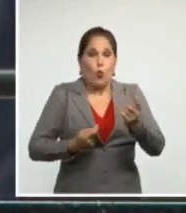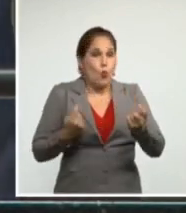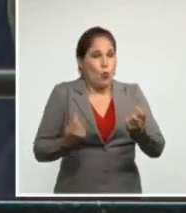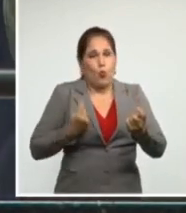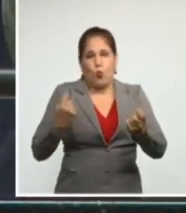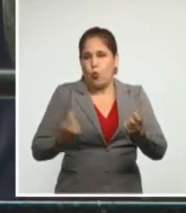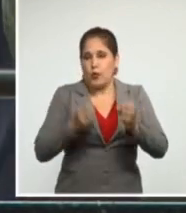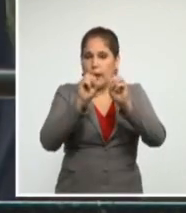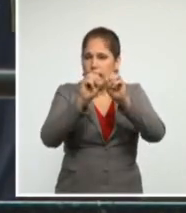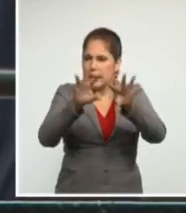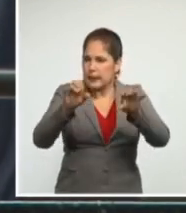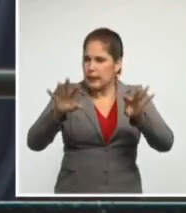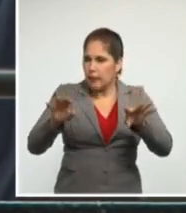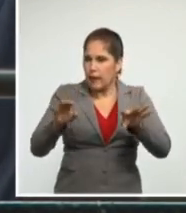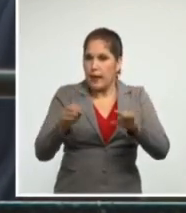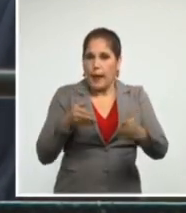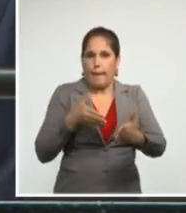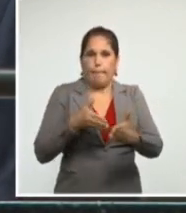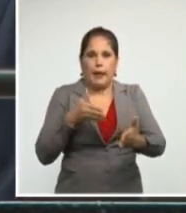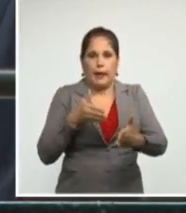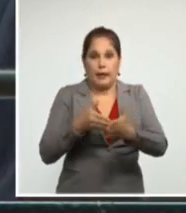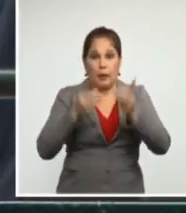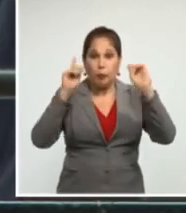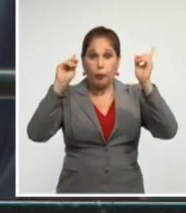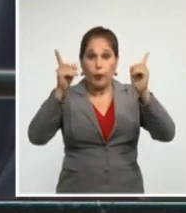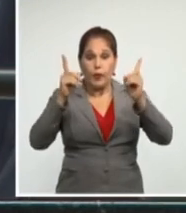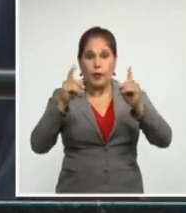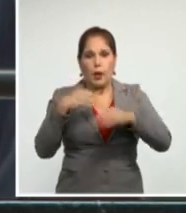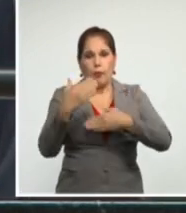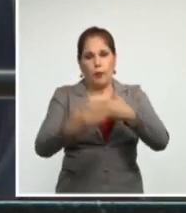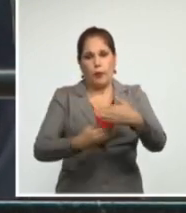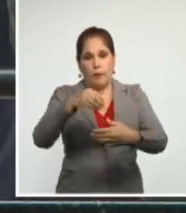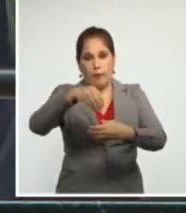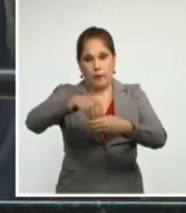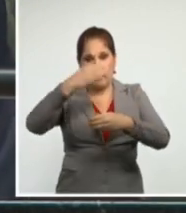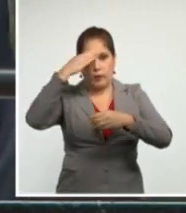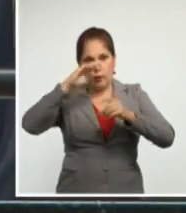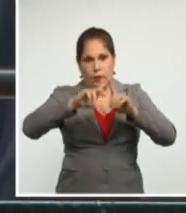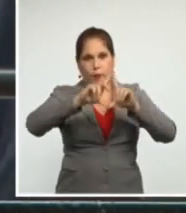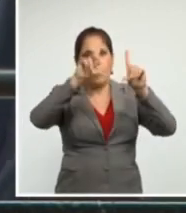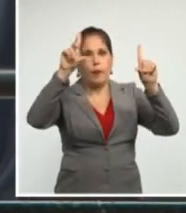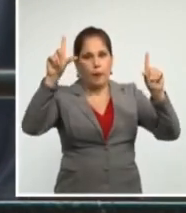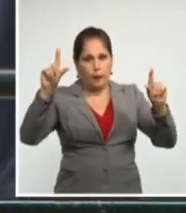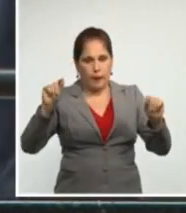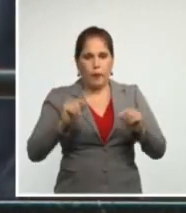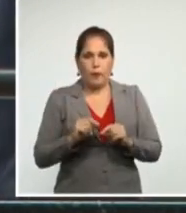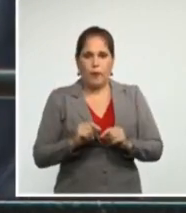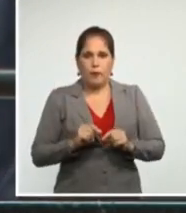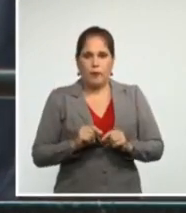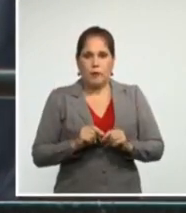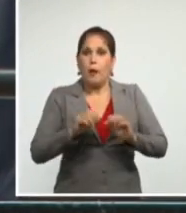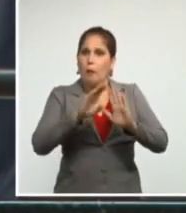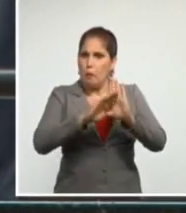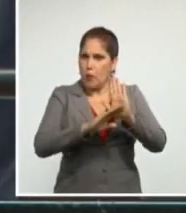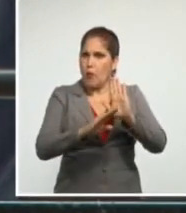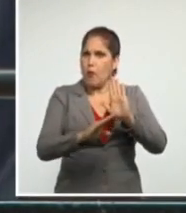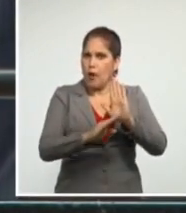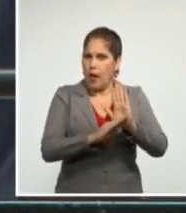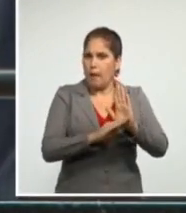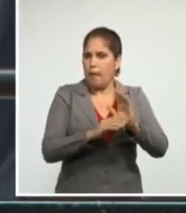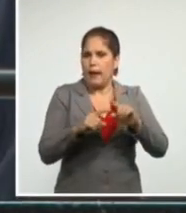de injerencia política en los asuntos internos con programas de subversión